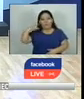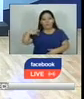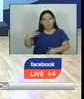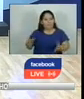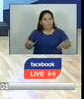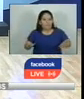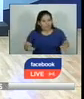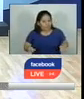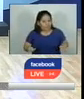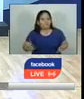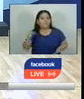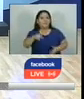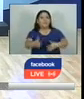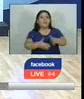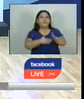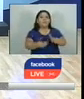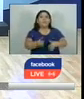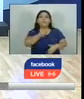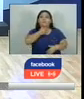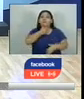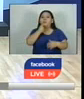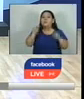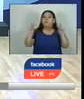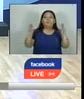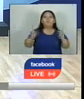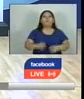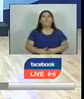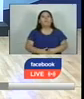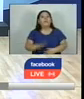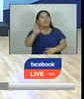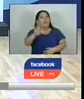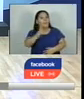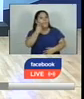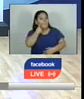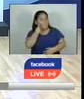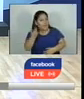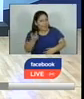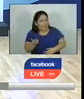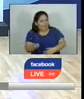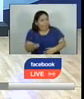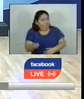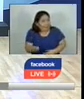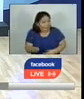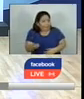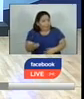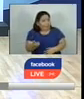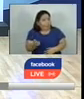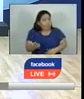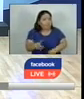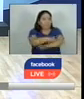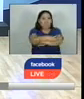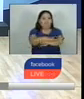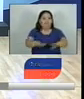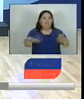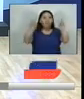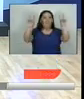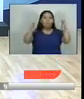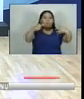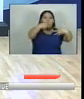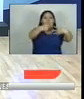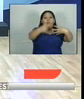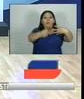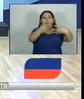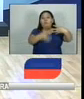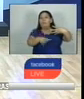Ahora sí, comenzamos de lleno con el detalle de las informaciones. Miren, estamos a horas, a horas de que finalice el controvertido